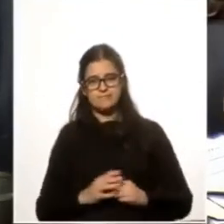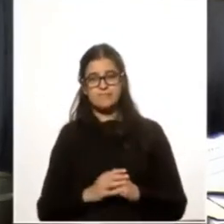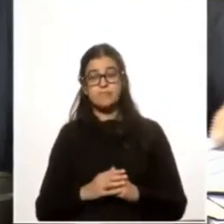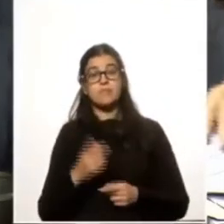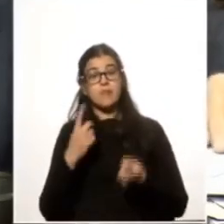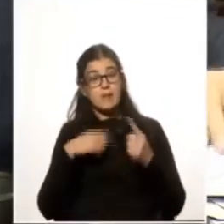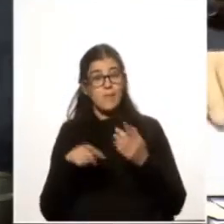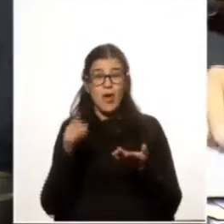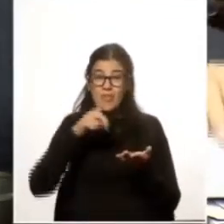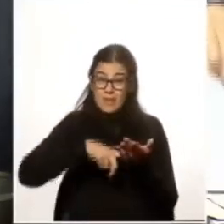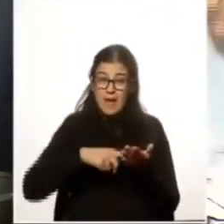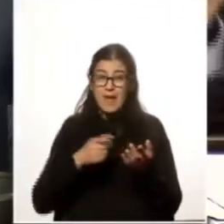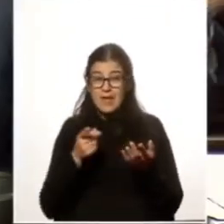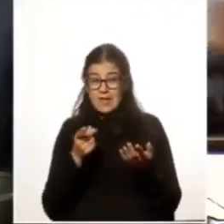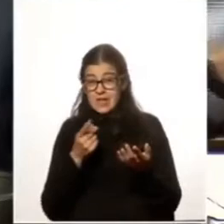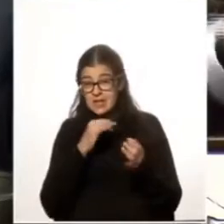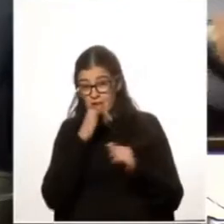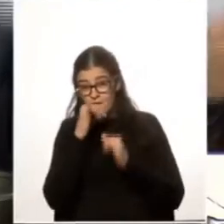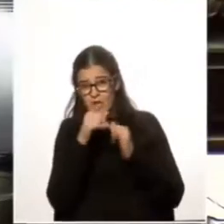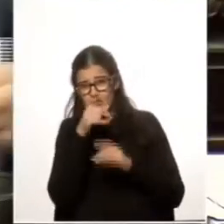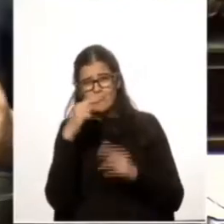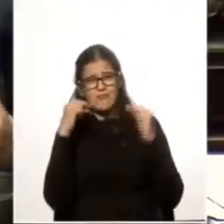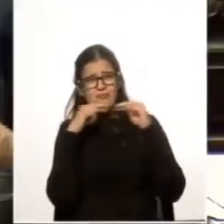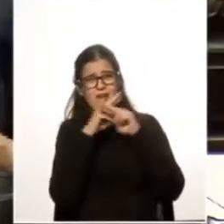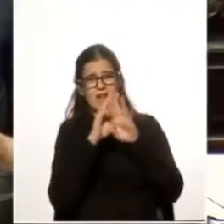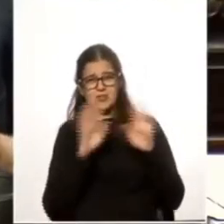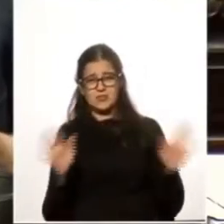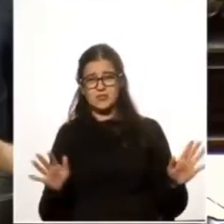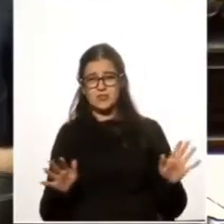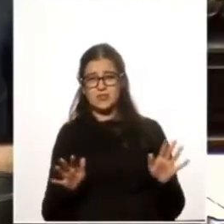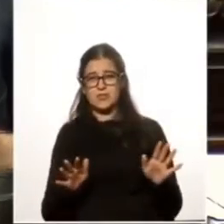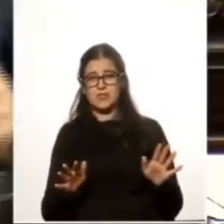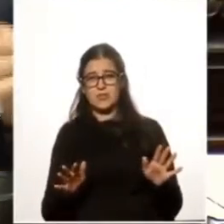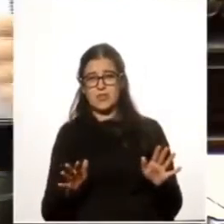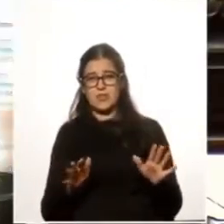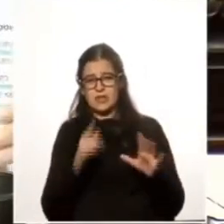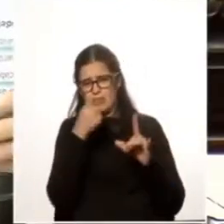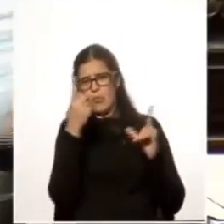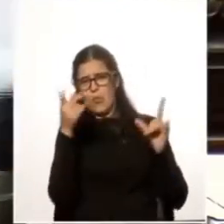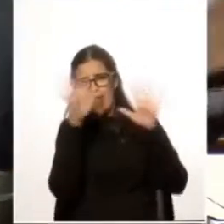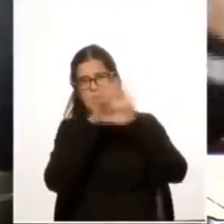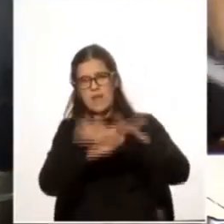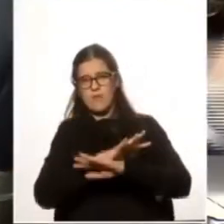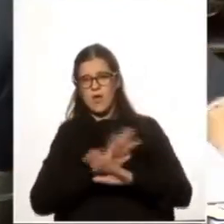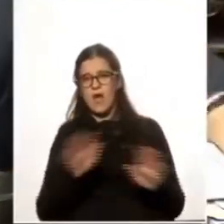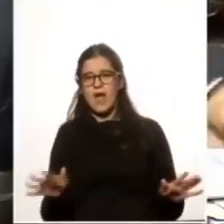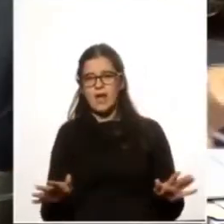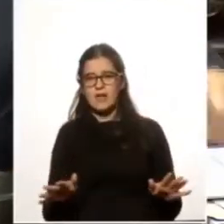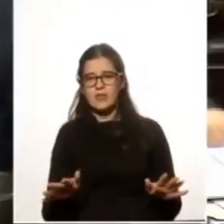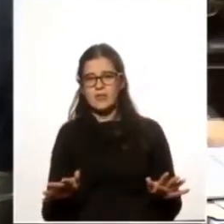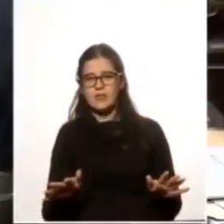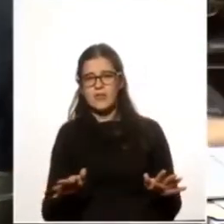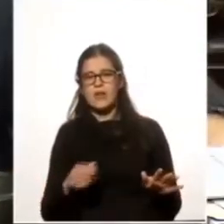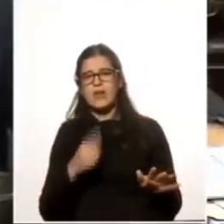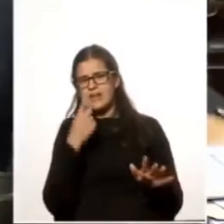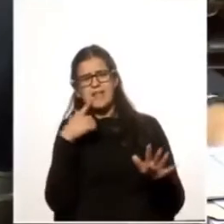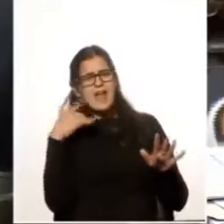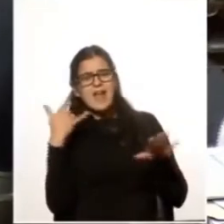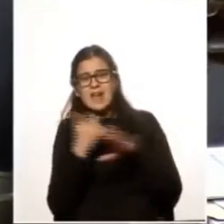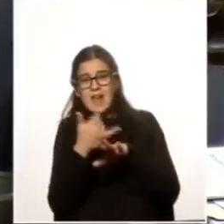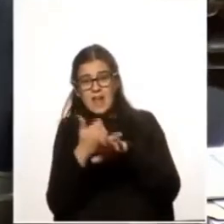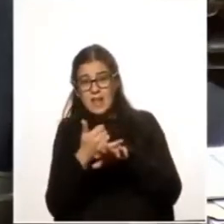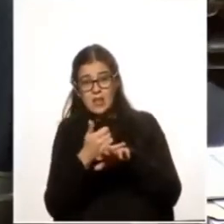Pero además todo lo que dijo es falso. Está equivocado. Es errado.